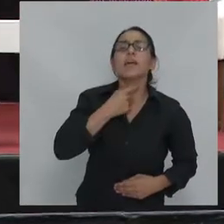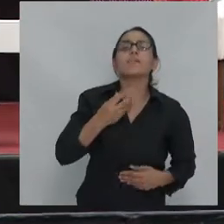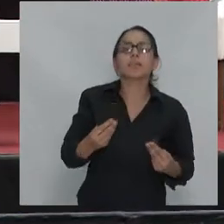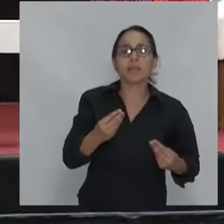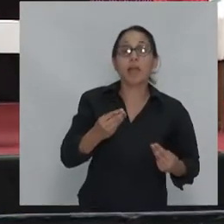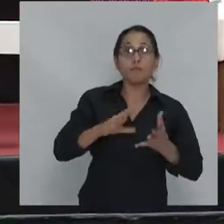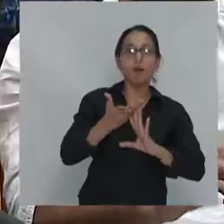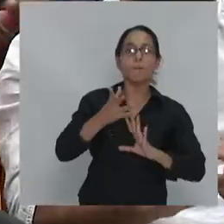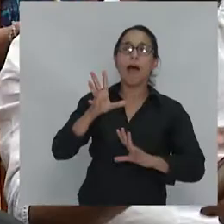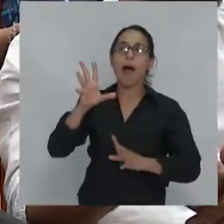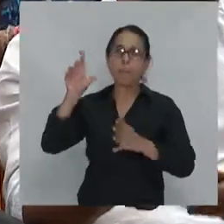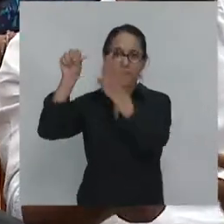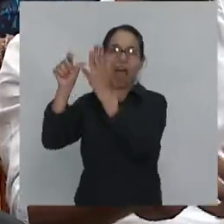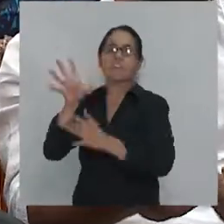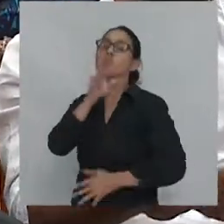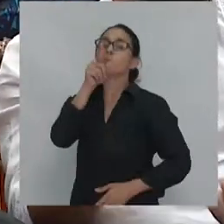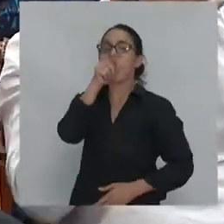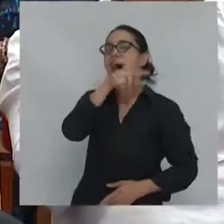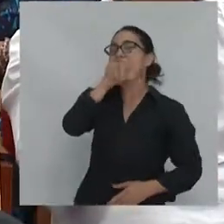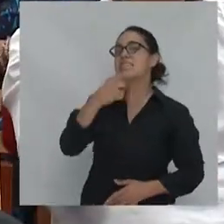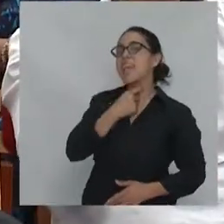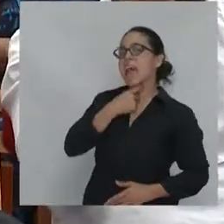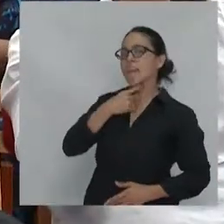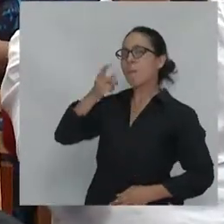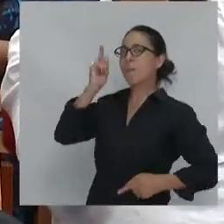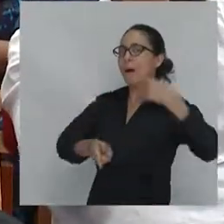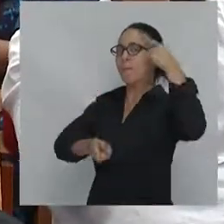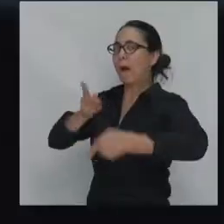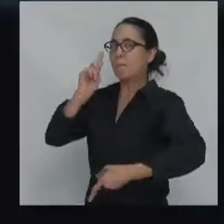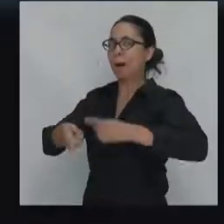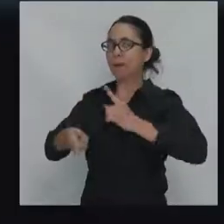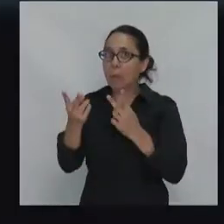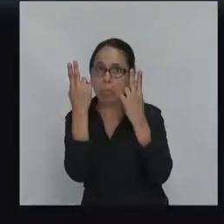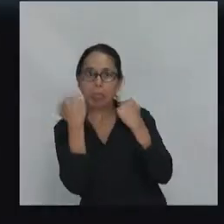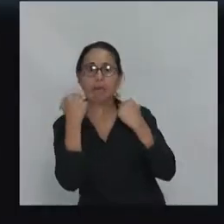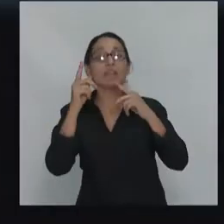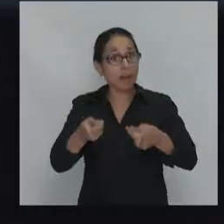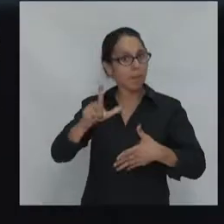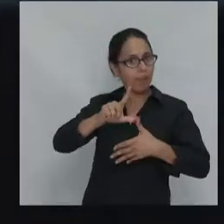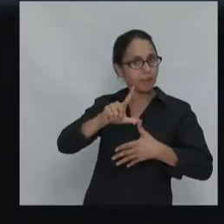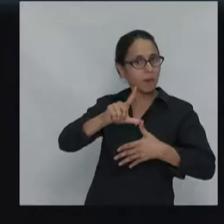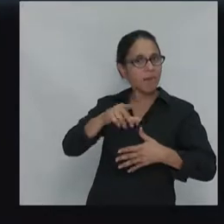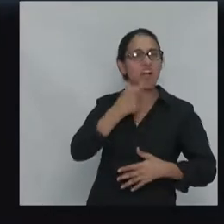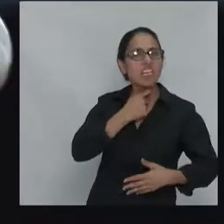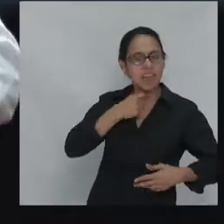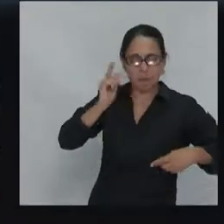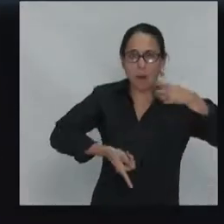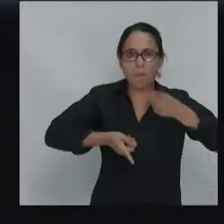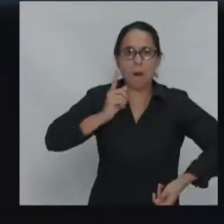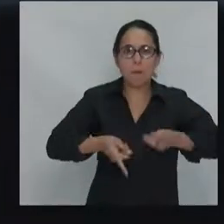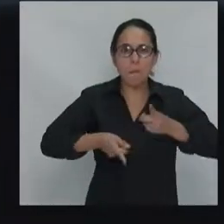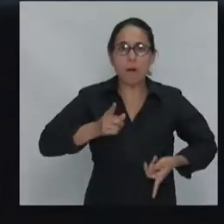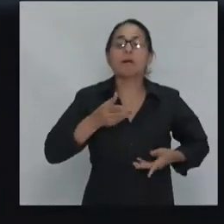solamente a Rusia sino a Latinoamérica y a todos los demás mostrando